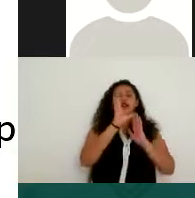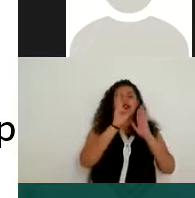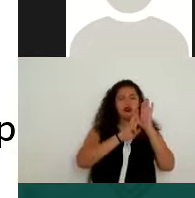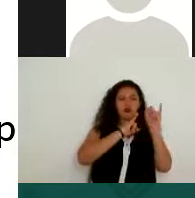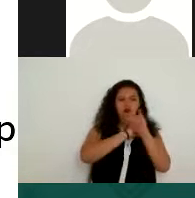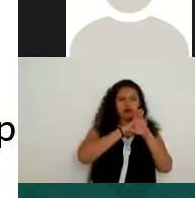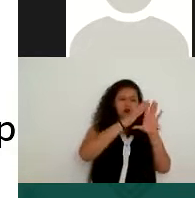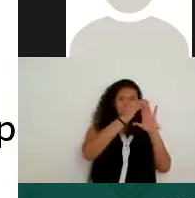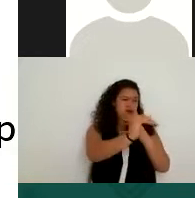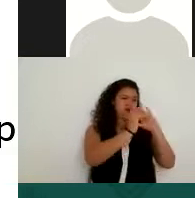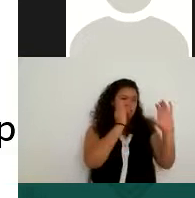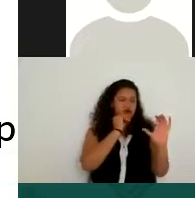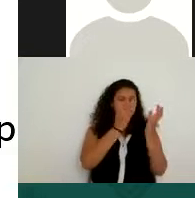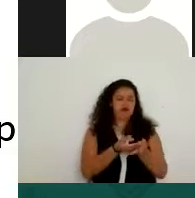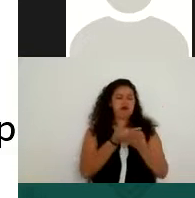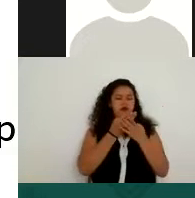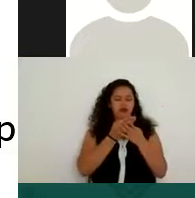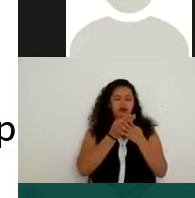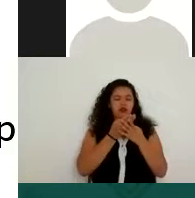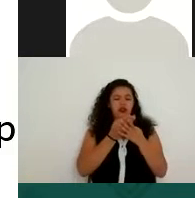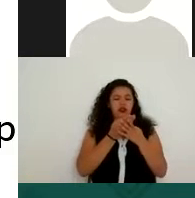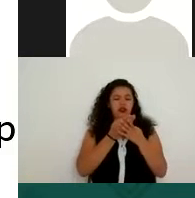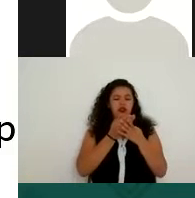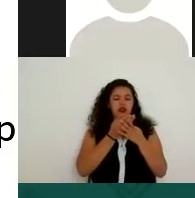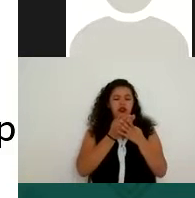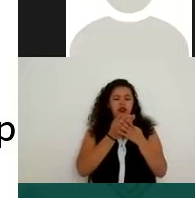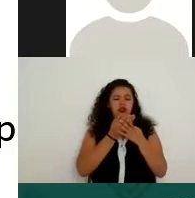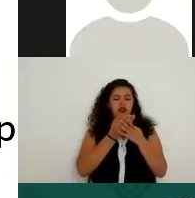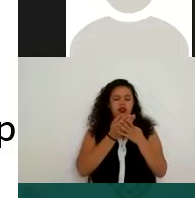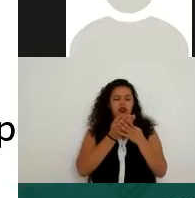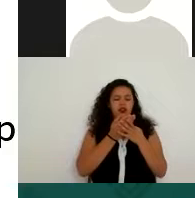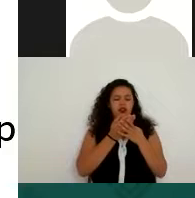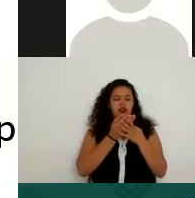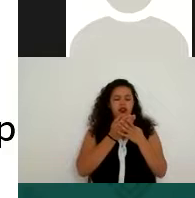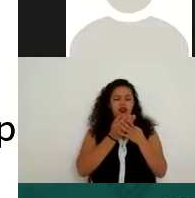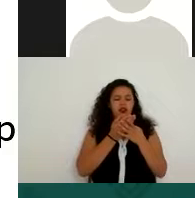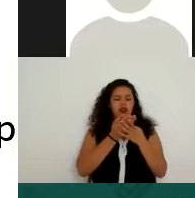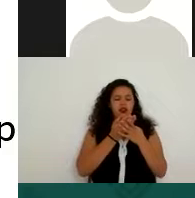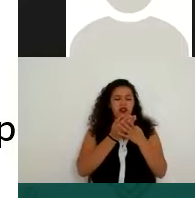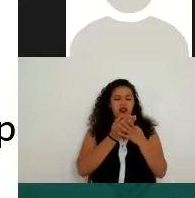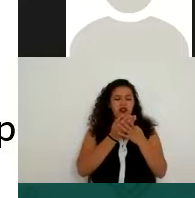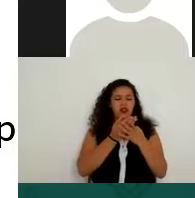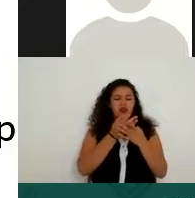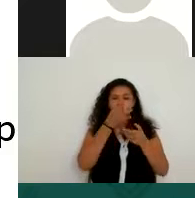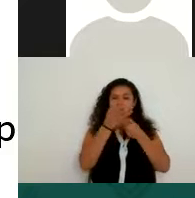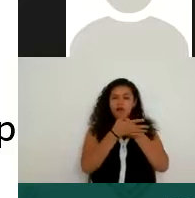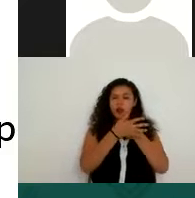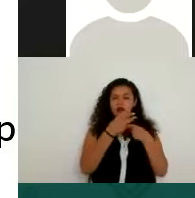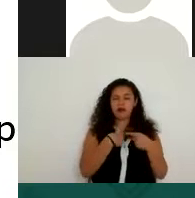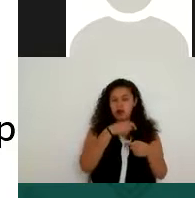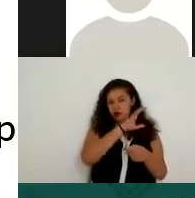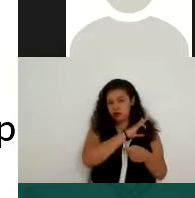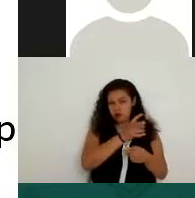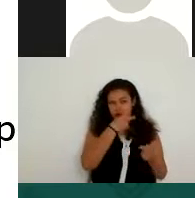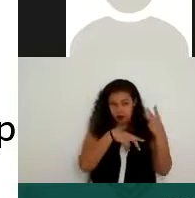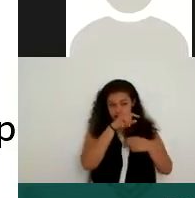a poder valorar a partir de la información que le provee esa persona, si puede ser candidato o postulante a alguna vacante, por